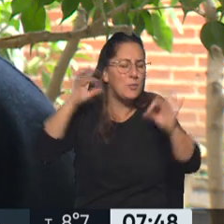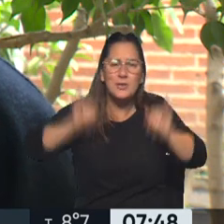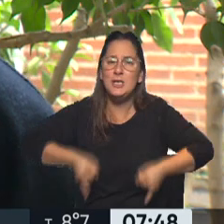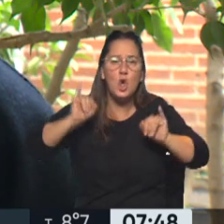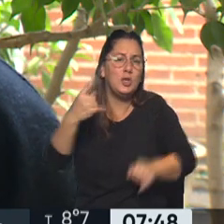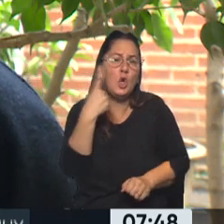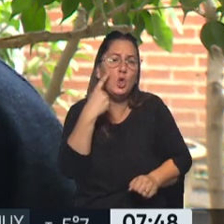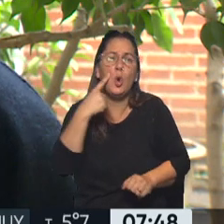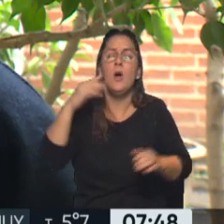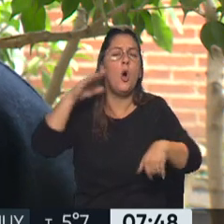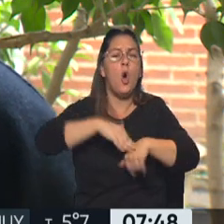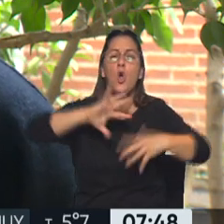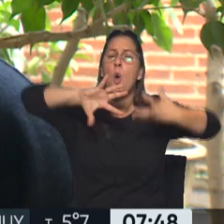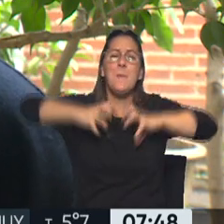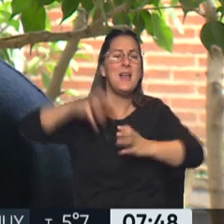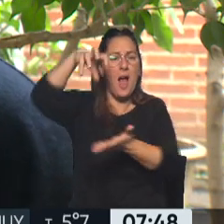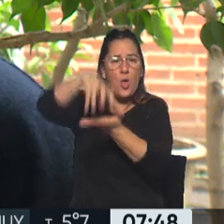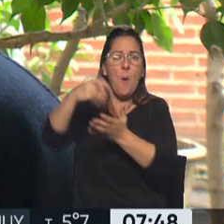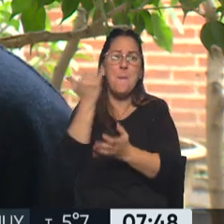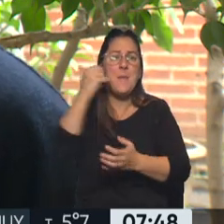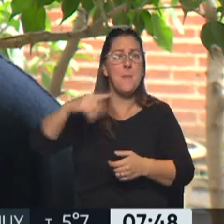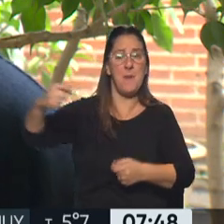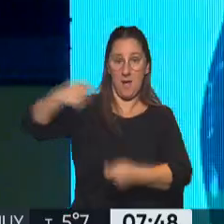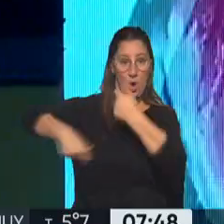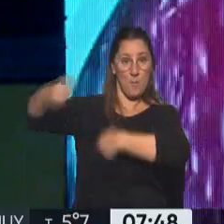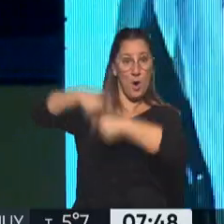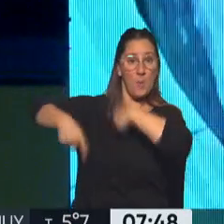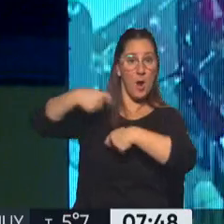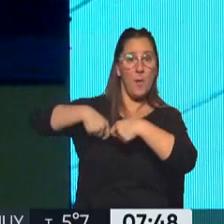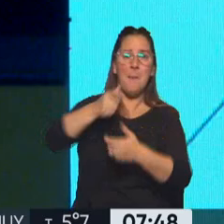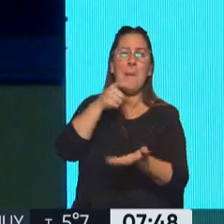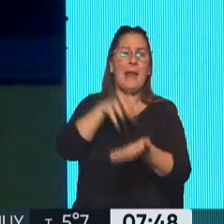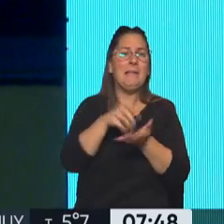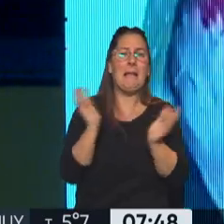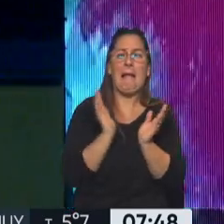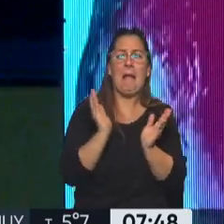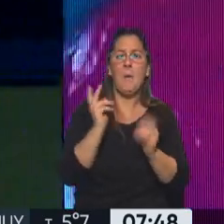que estamos sufriendo los pymes es básicamente que los proveedores nos tratan como si fuéramos extranjeros.